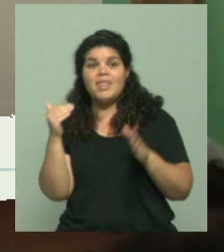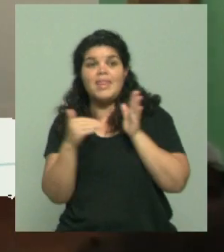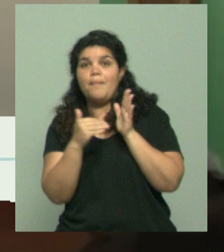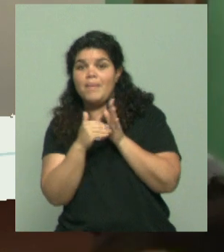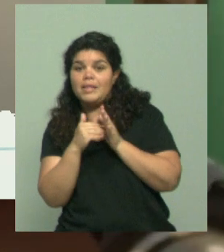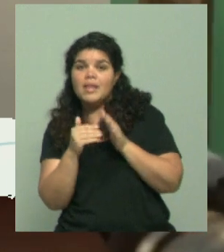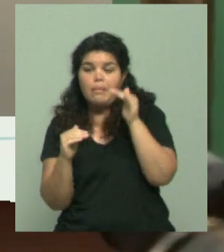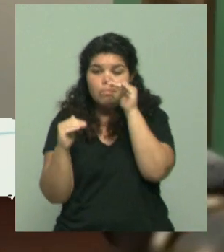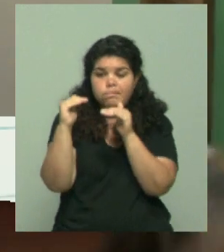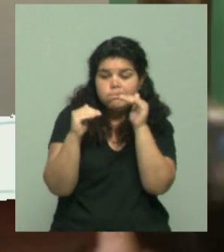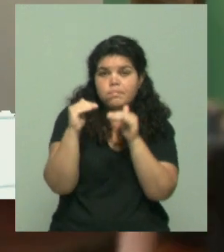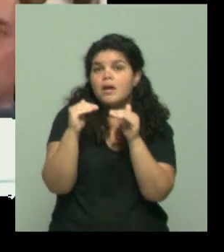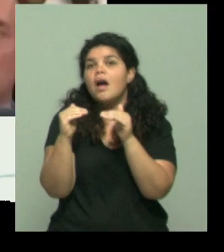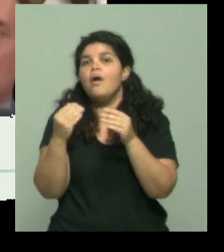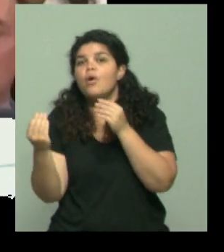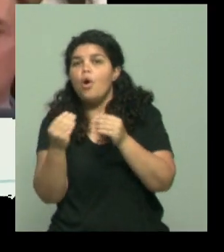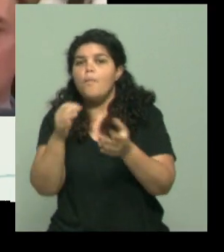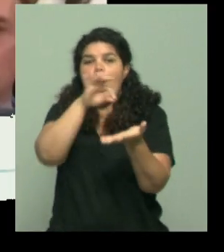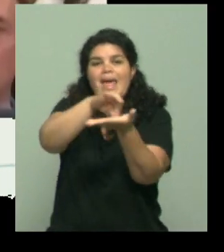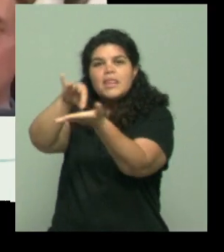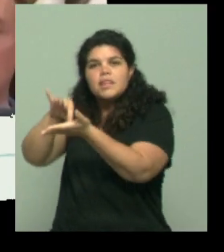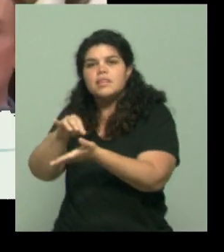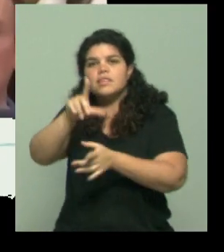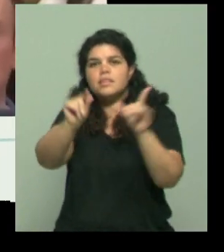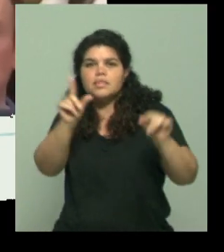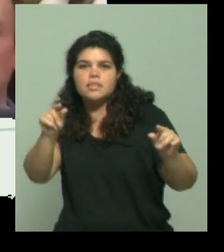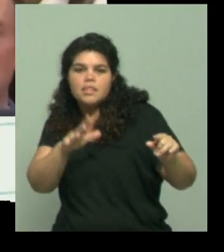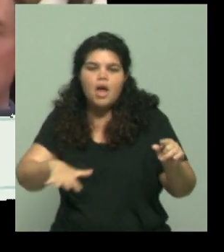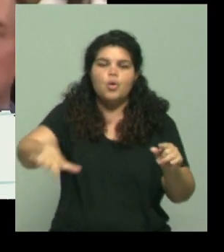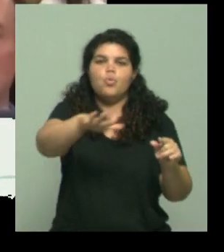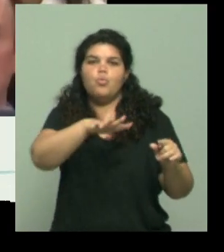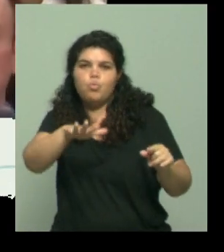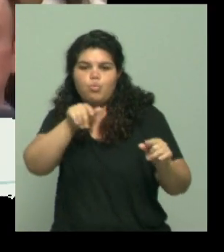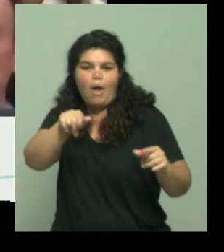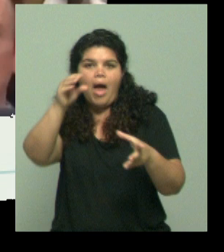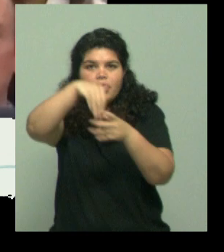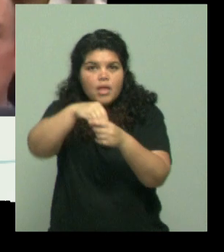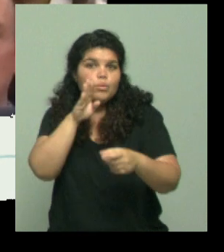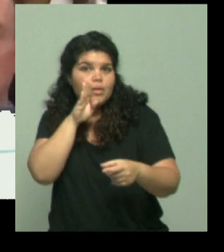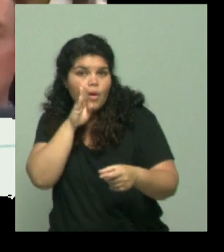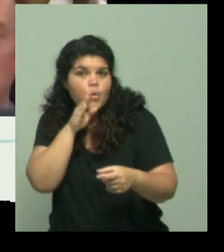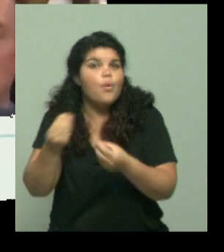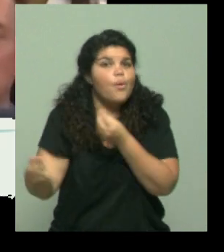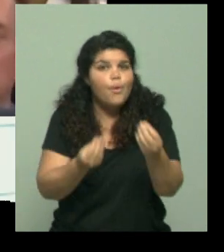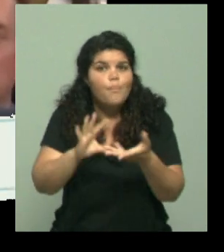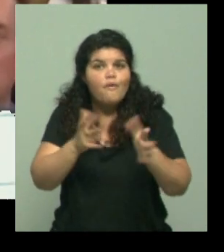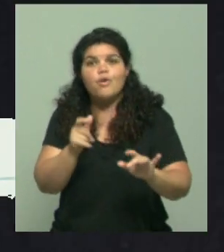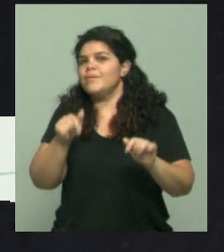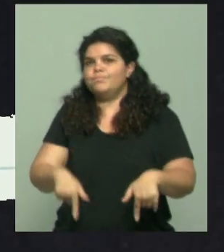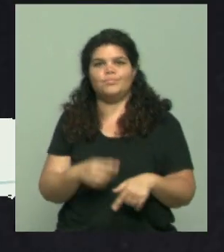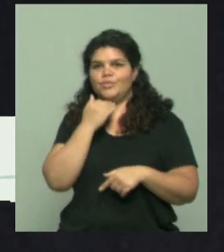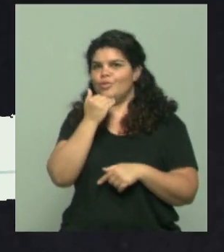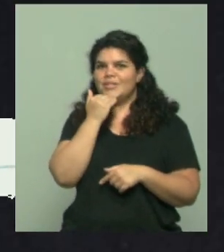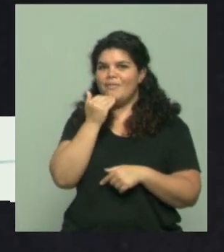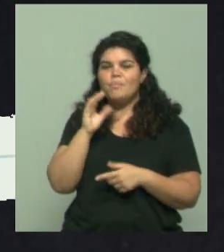permite pernear en los estados donde no tienen asegurado el triunfo, que son justamente los pendulares. Y este efecto del acompañamiento